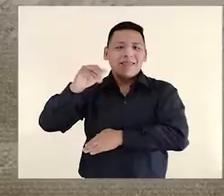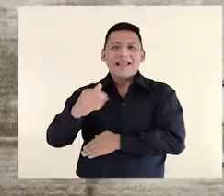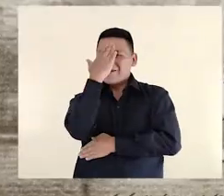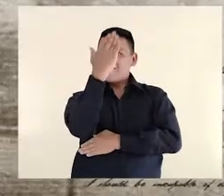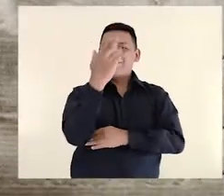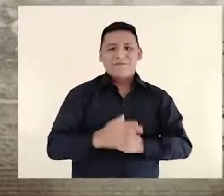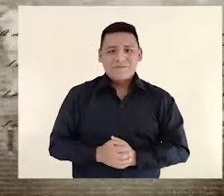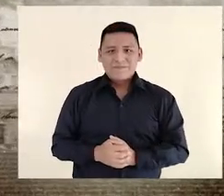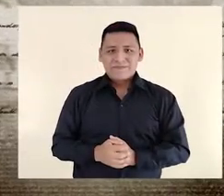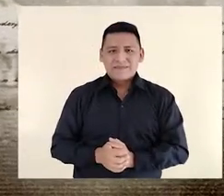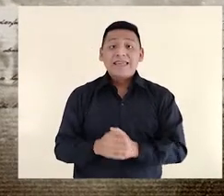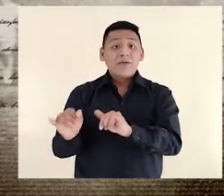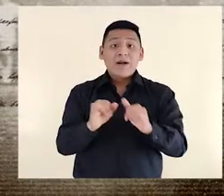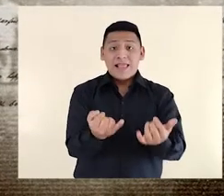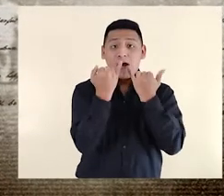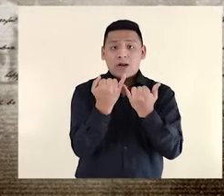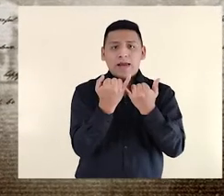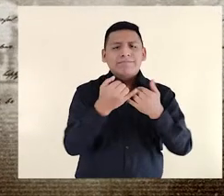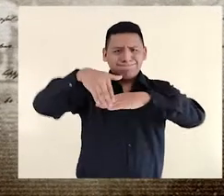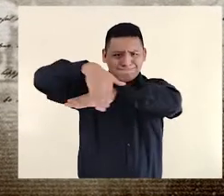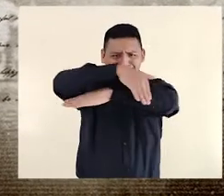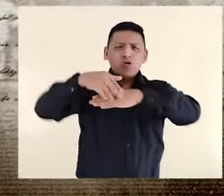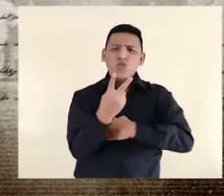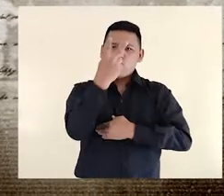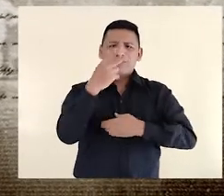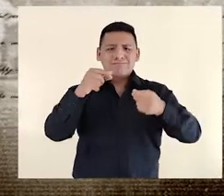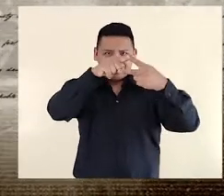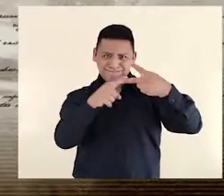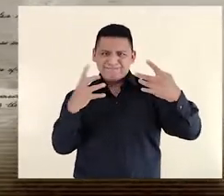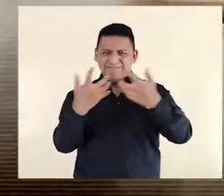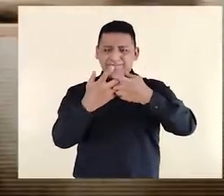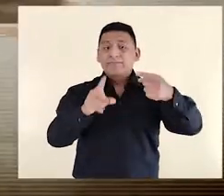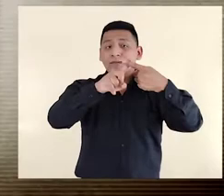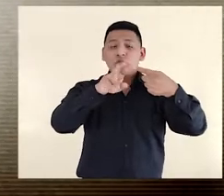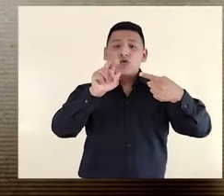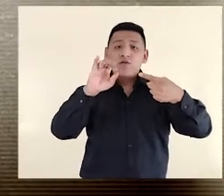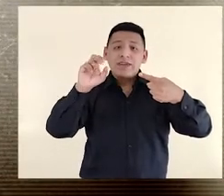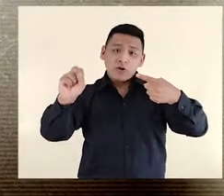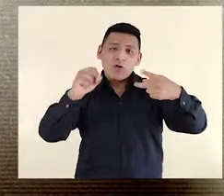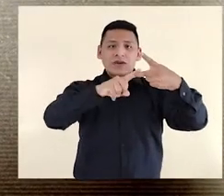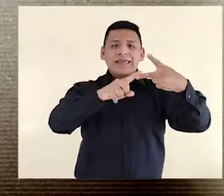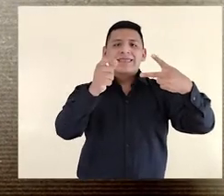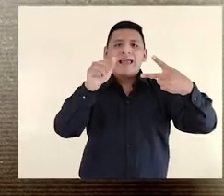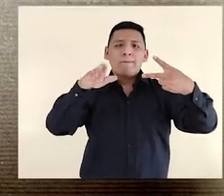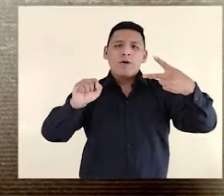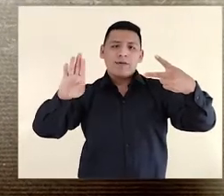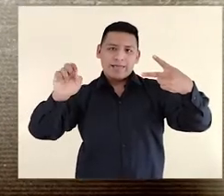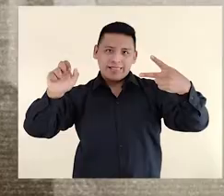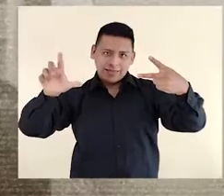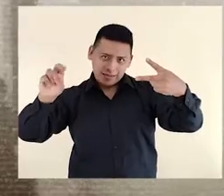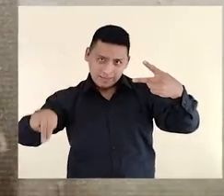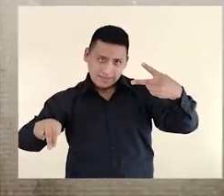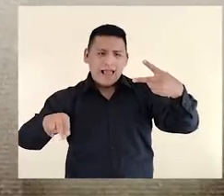viera de manera frontal. De igual manera, otras dos calles desembocan allí, el actual girón Rufino Torrico y Tambo de